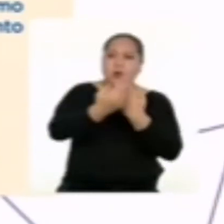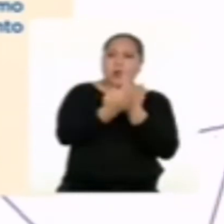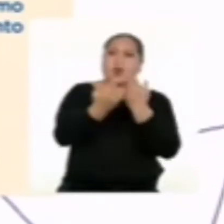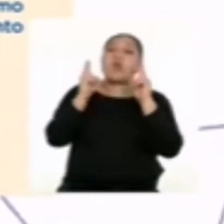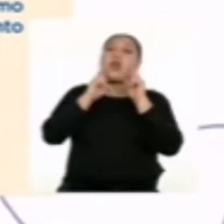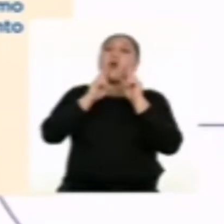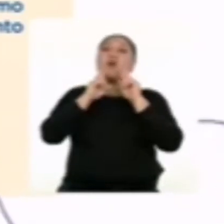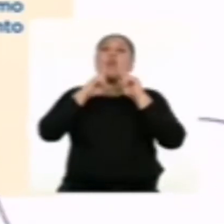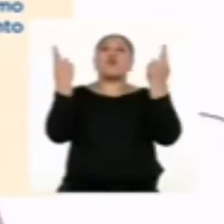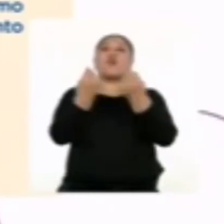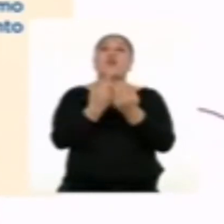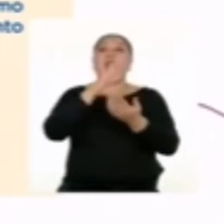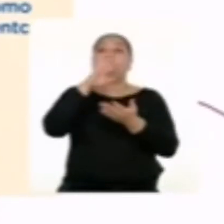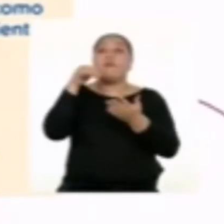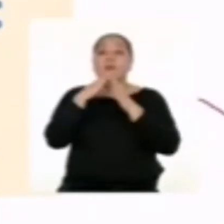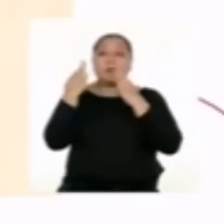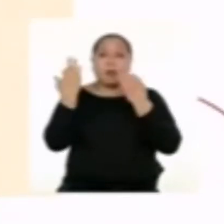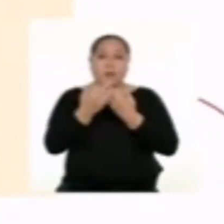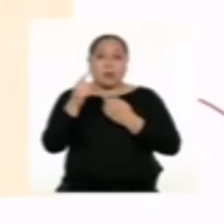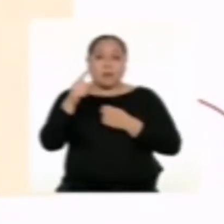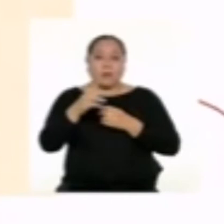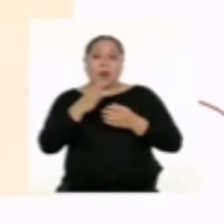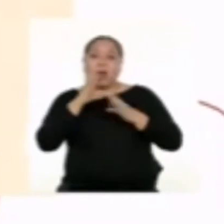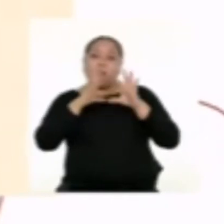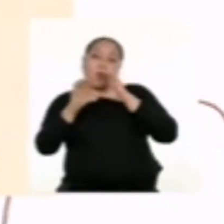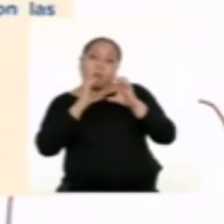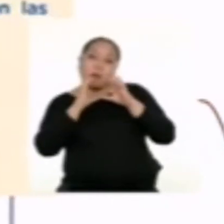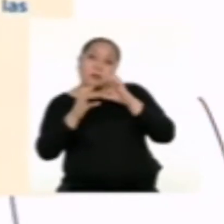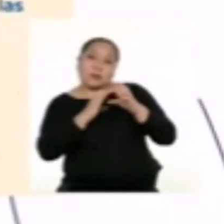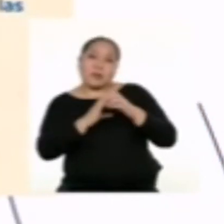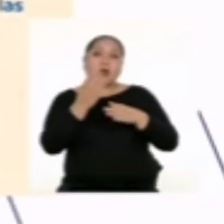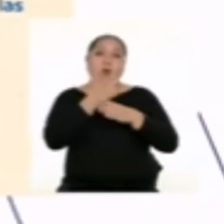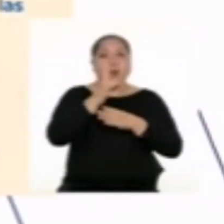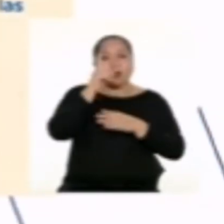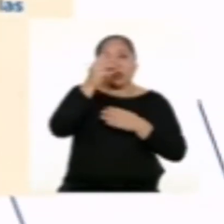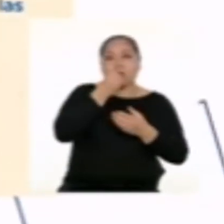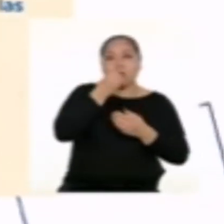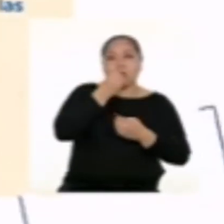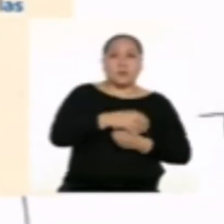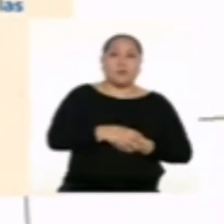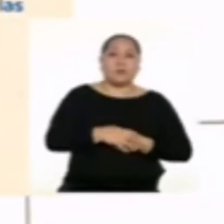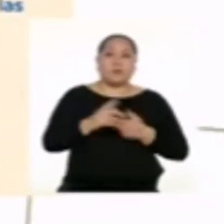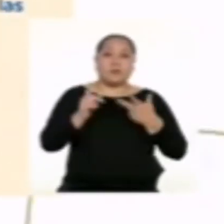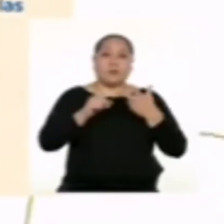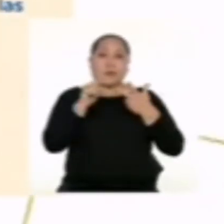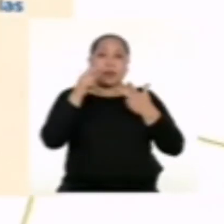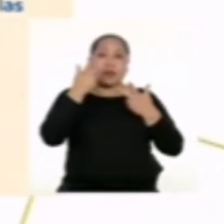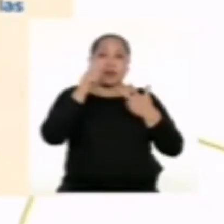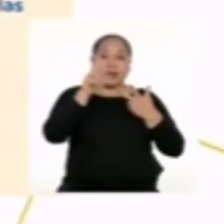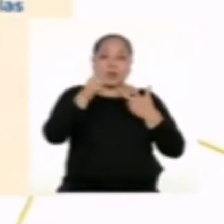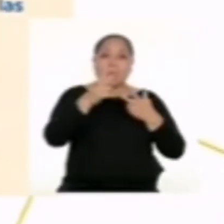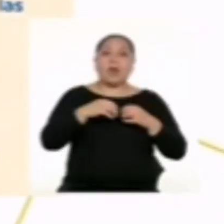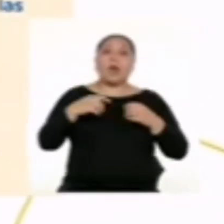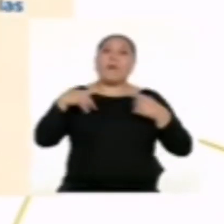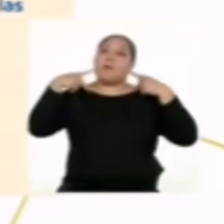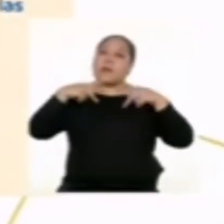familia, hablar y compartir una comida. Tres, permita tiempo de inactividad.